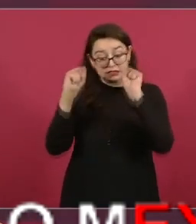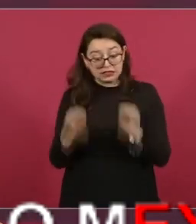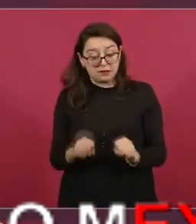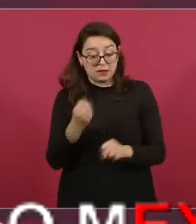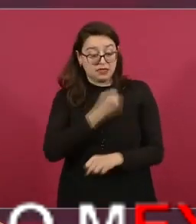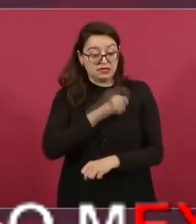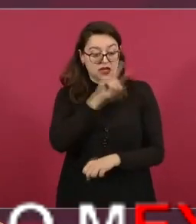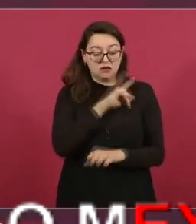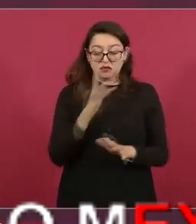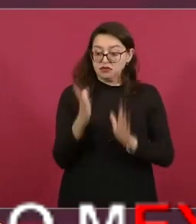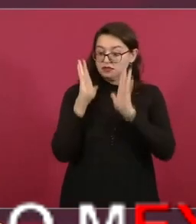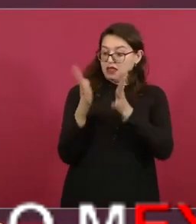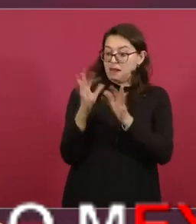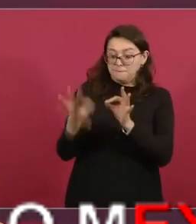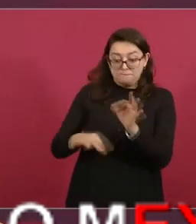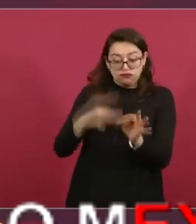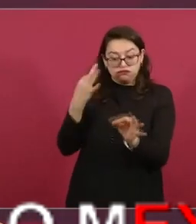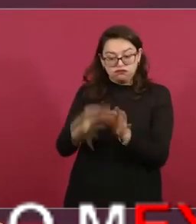aunque